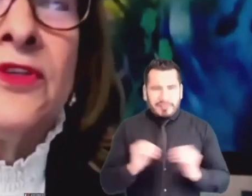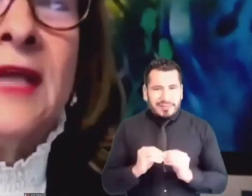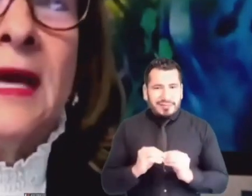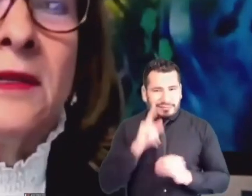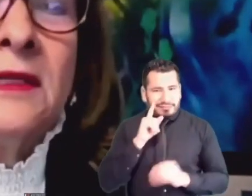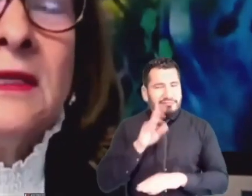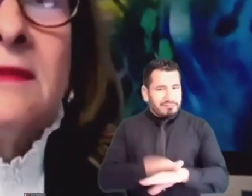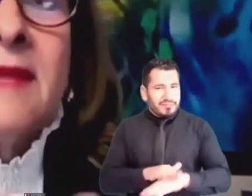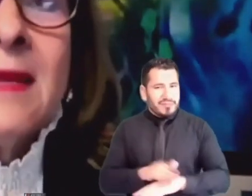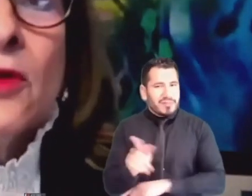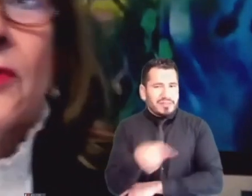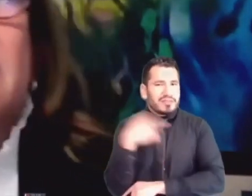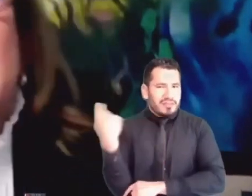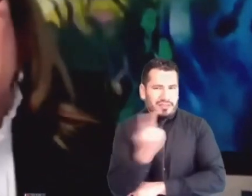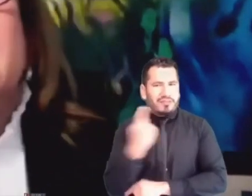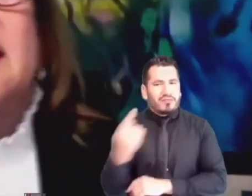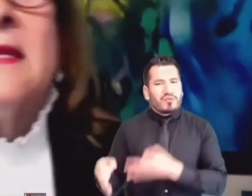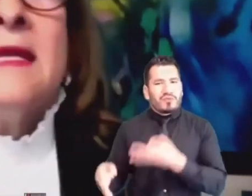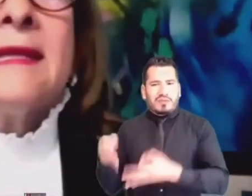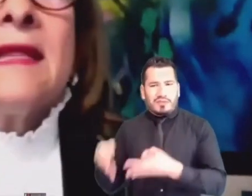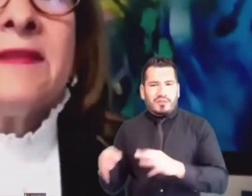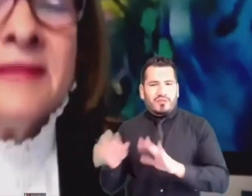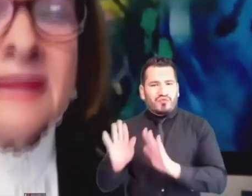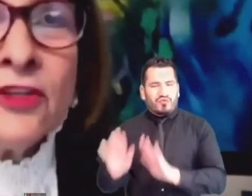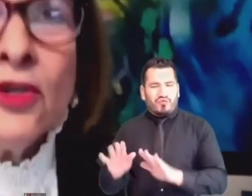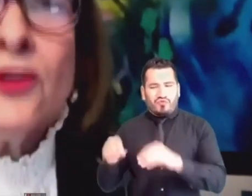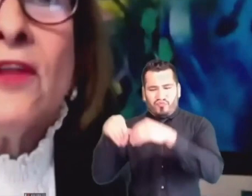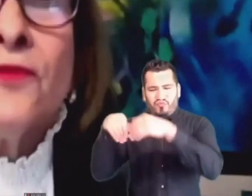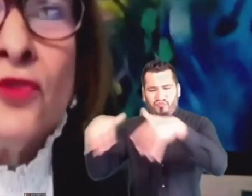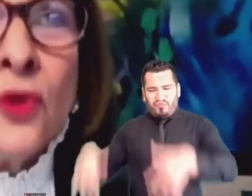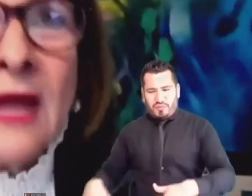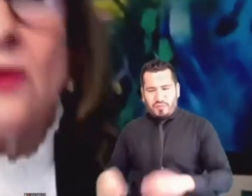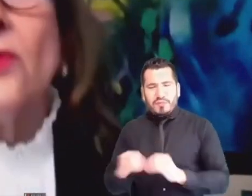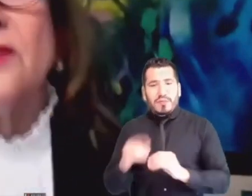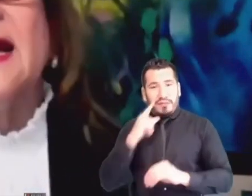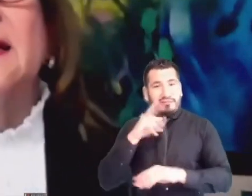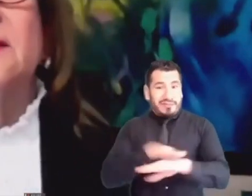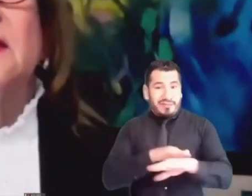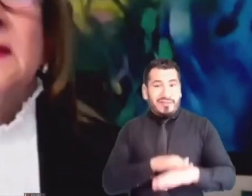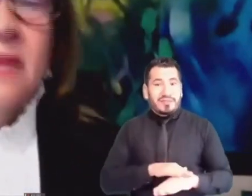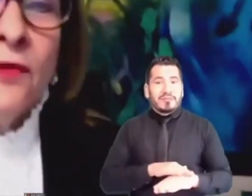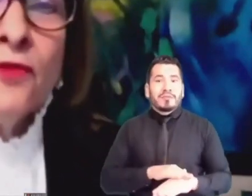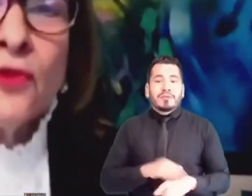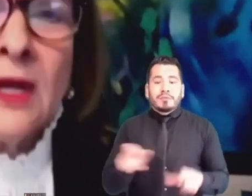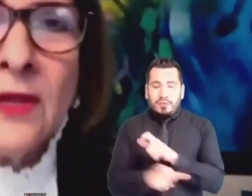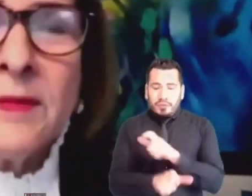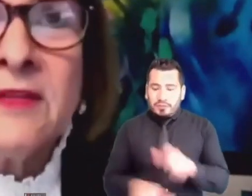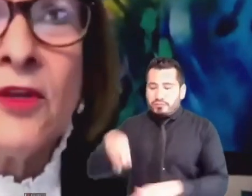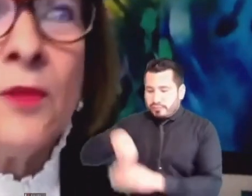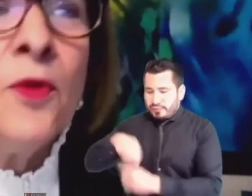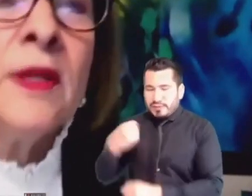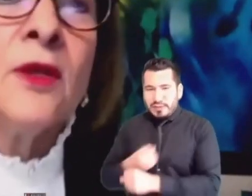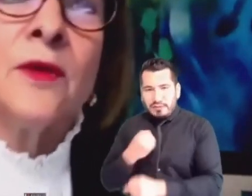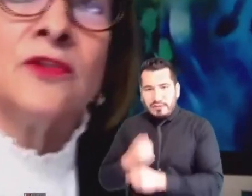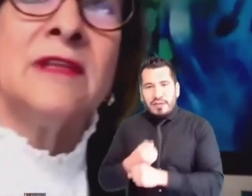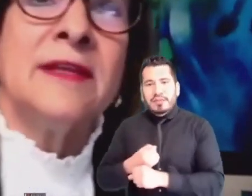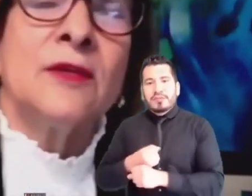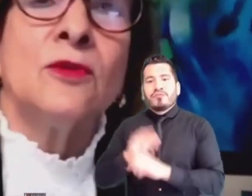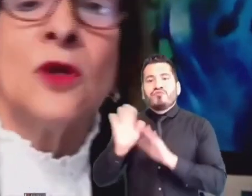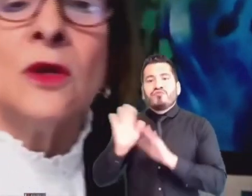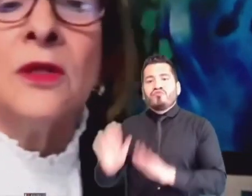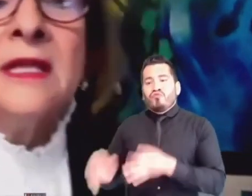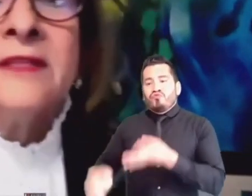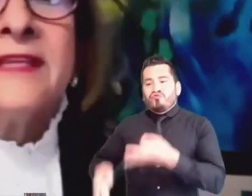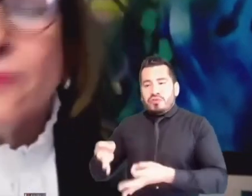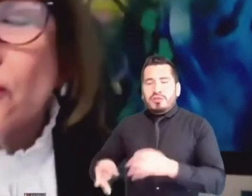rama judicial. Tenemos que establecer que la designación de los funcionarios judiciales, de los funcionarios del Ministerio Público, de los entes de